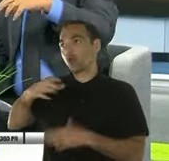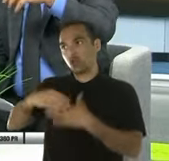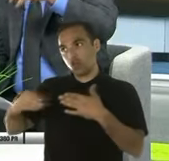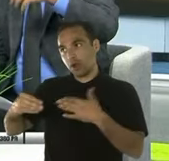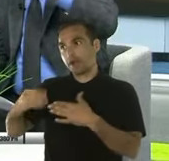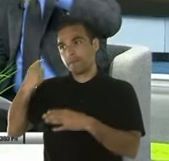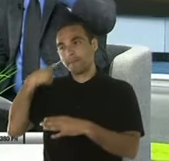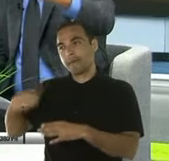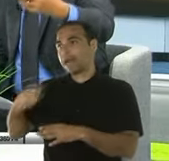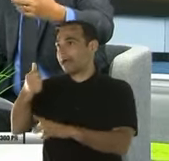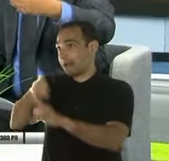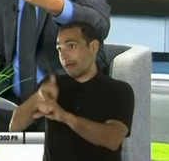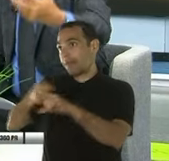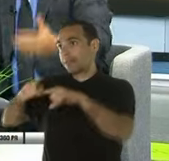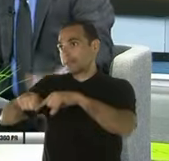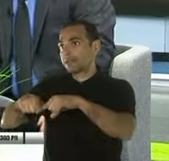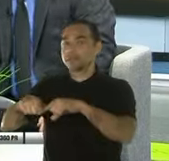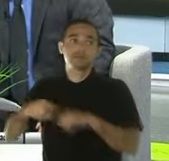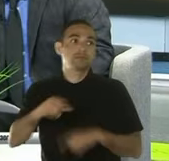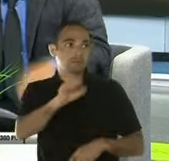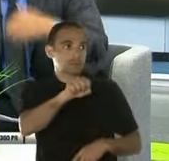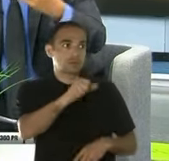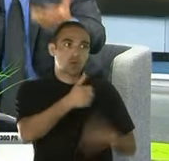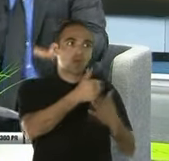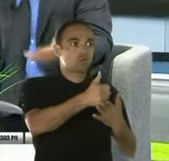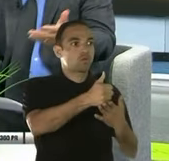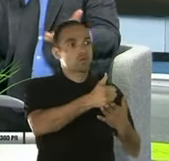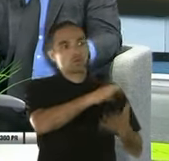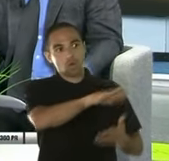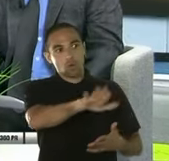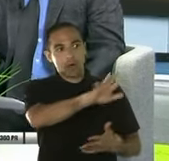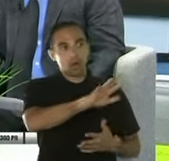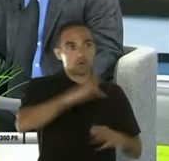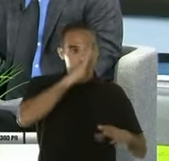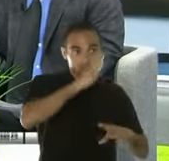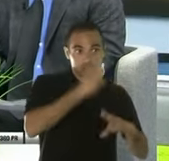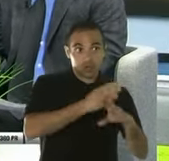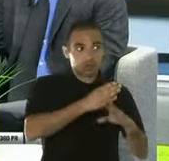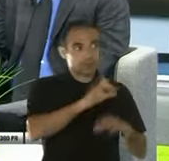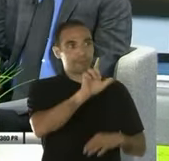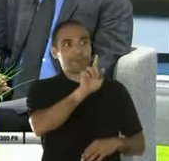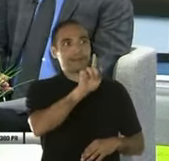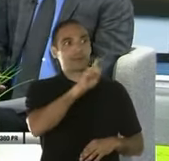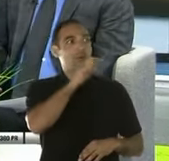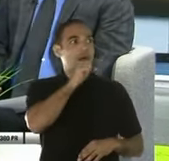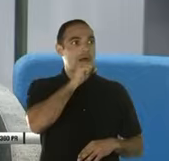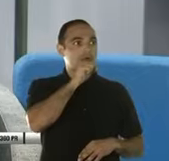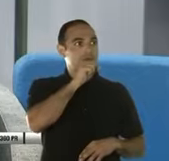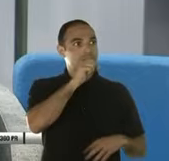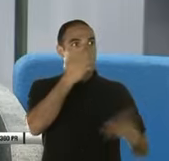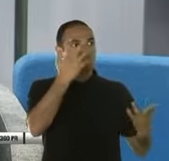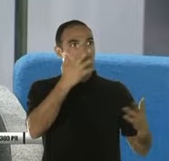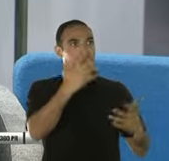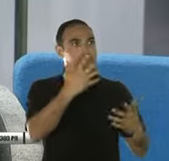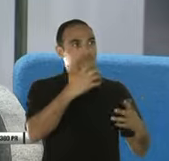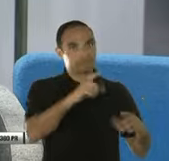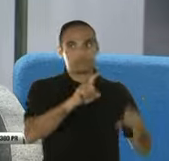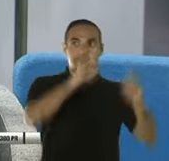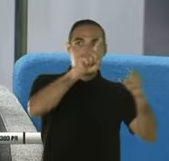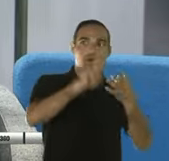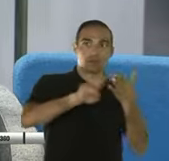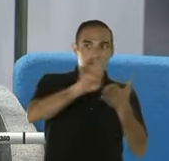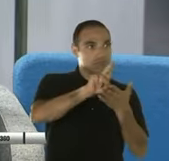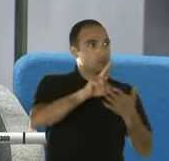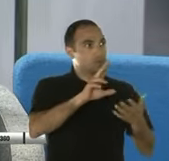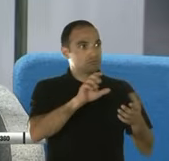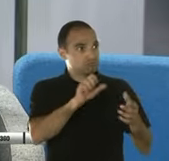eso ayuda mucho a los hijos ya cuando van a la universidad o cumplen 21 o 22 años, ¿verdad? Correcto. Esa confusión es que tomas una deducción hoy y después cuando